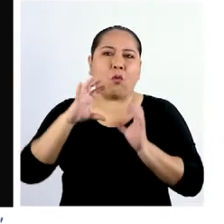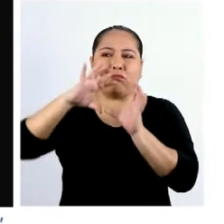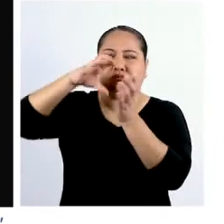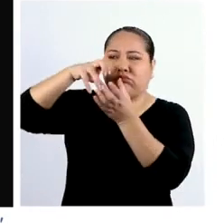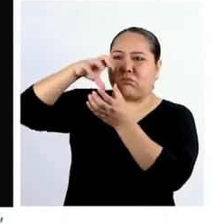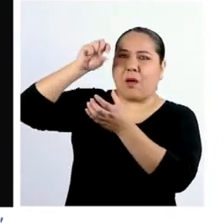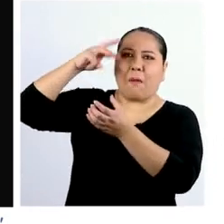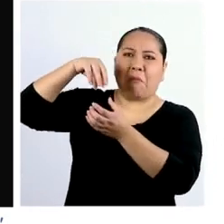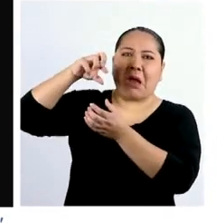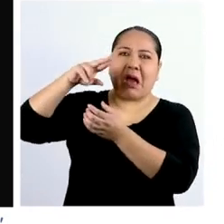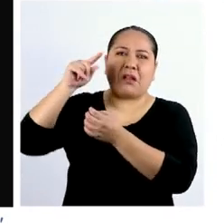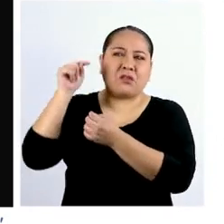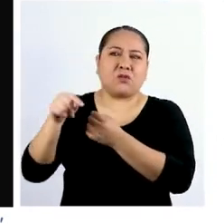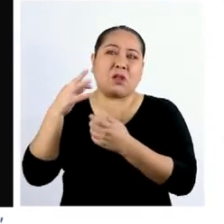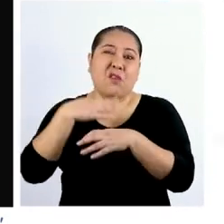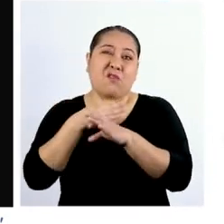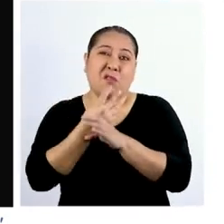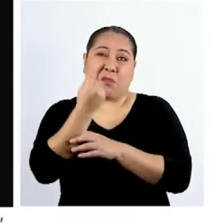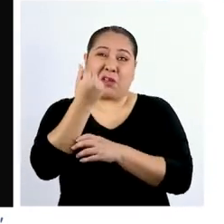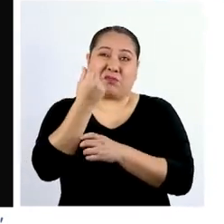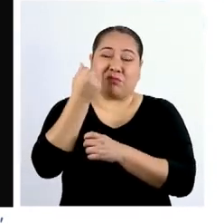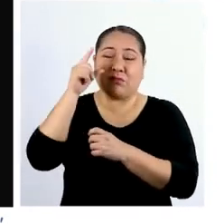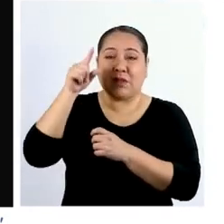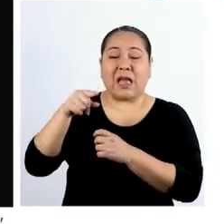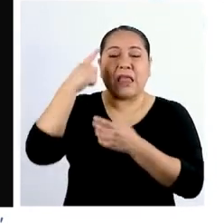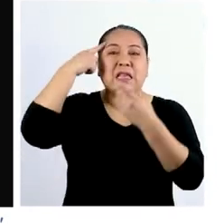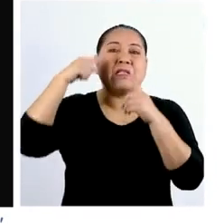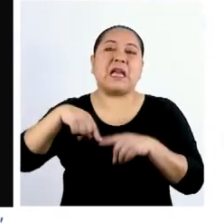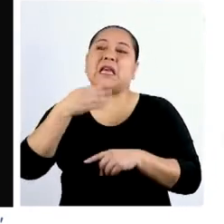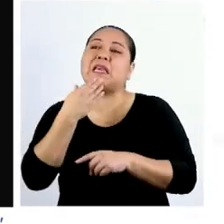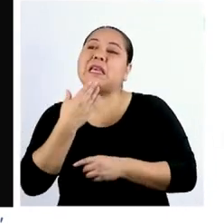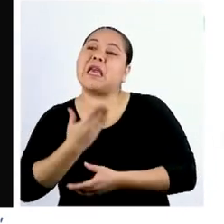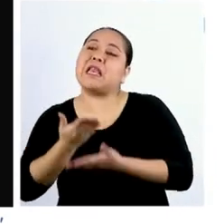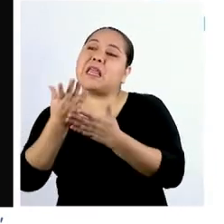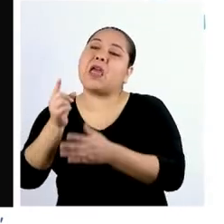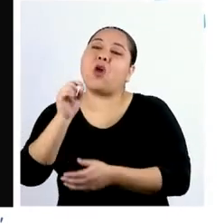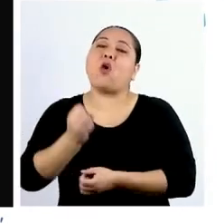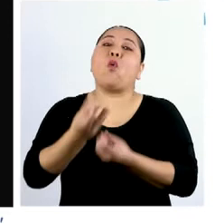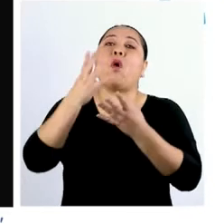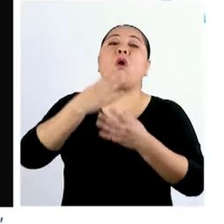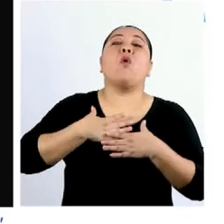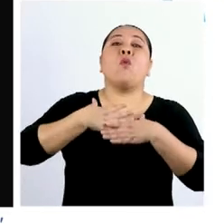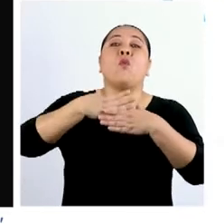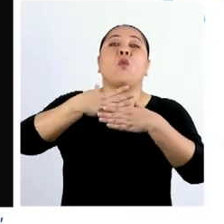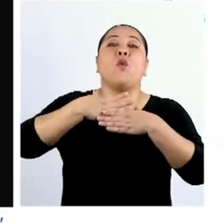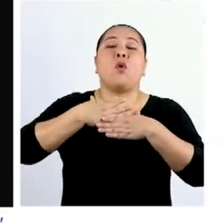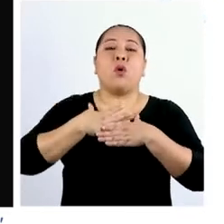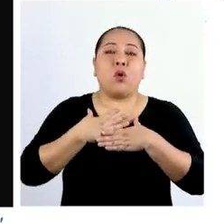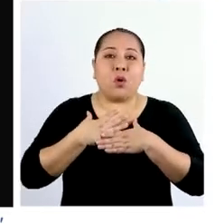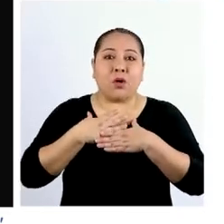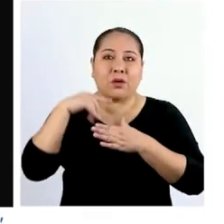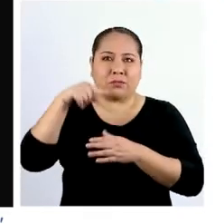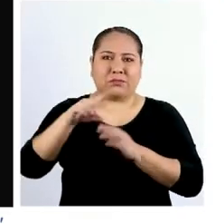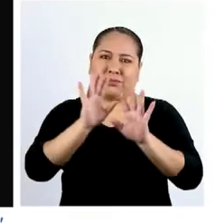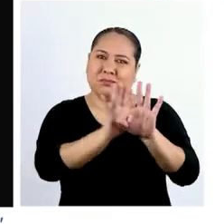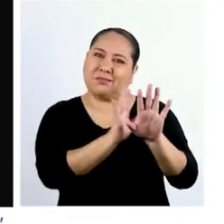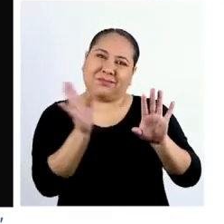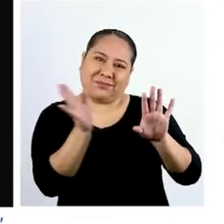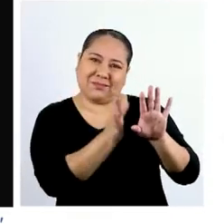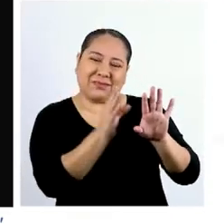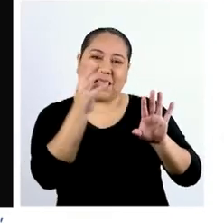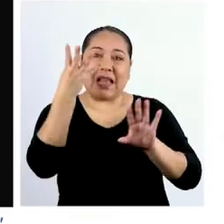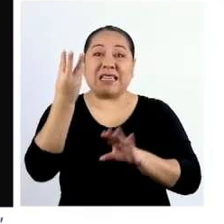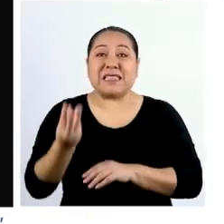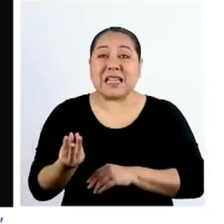en donde tengan un tipo de sistema económico que decida quién recibe qué cantidad de aire. Por el momento dejamos esto así.